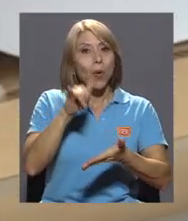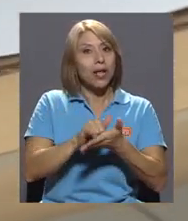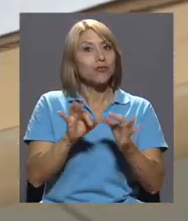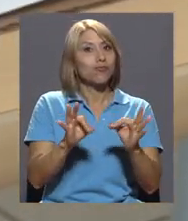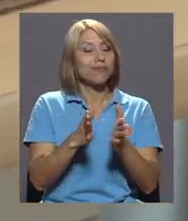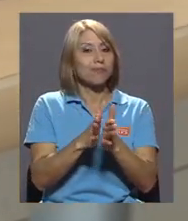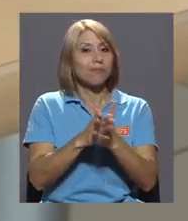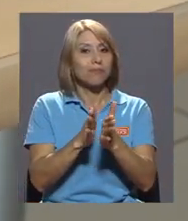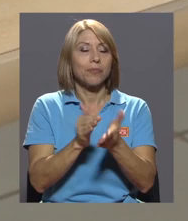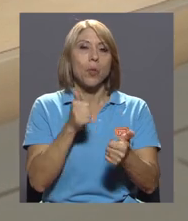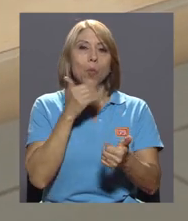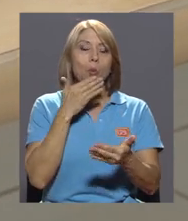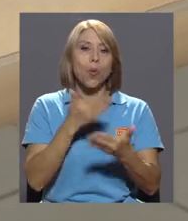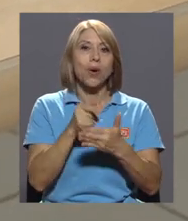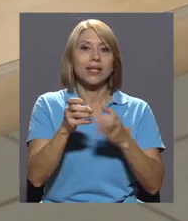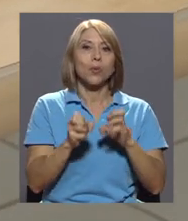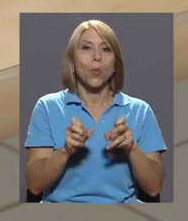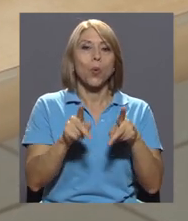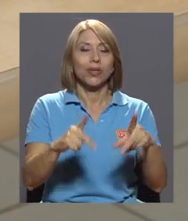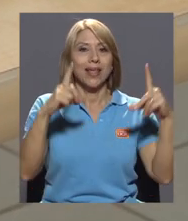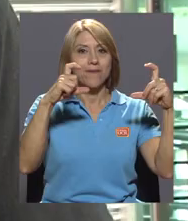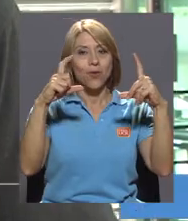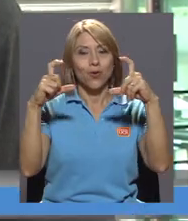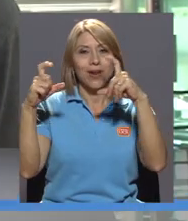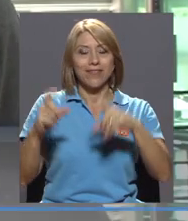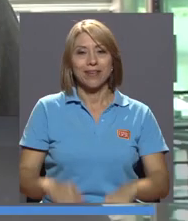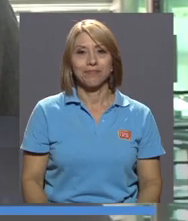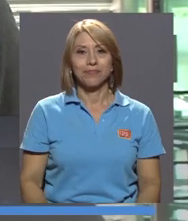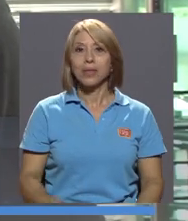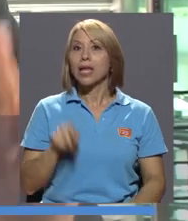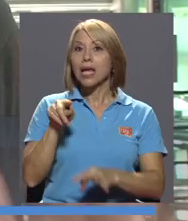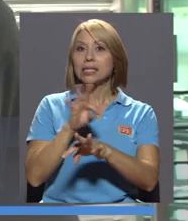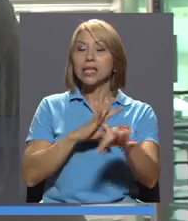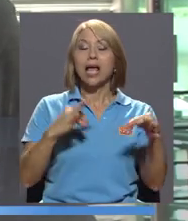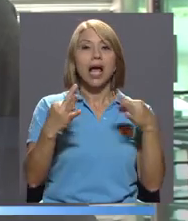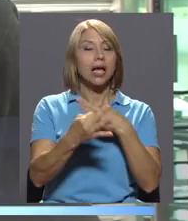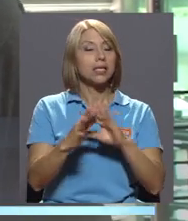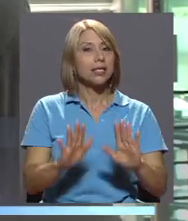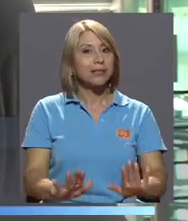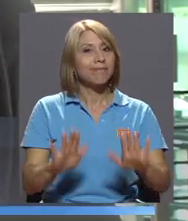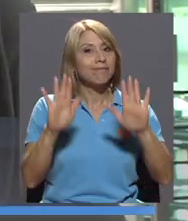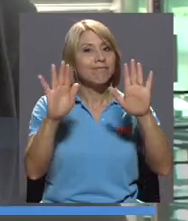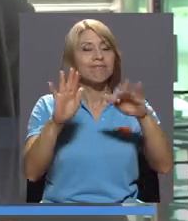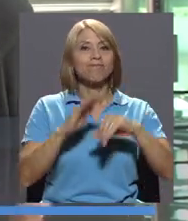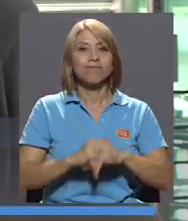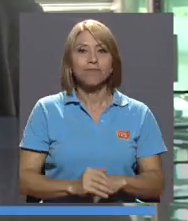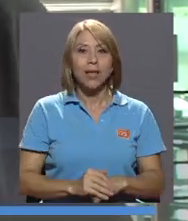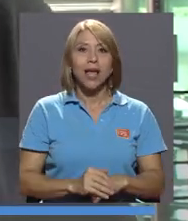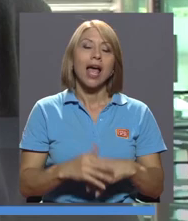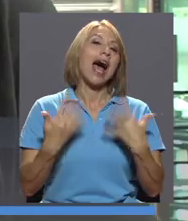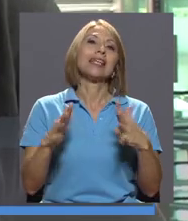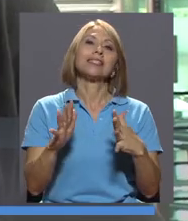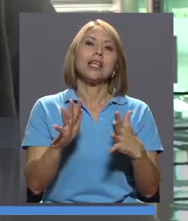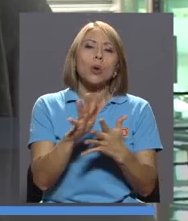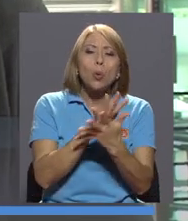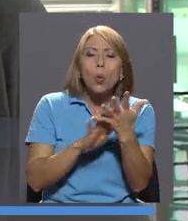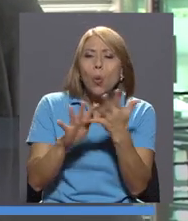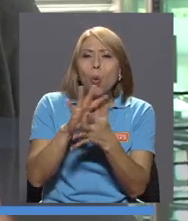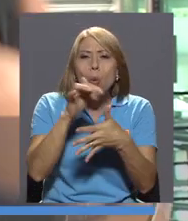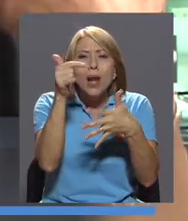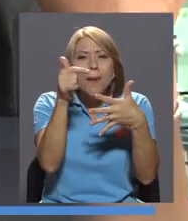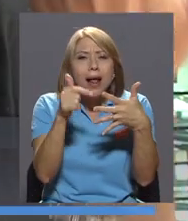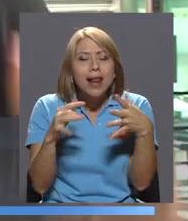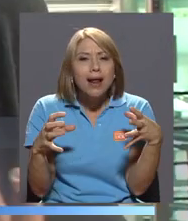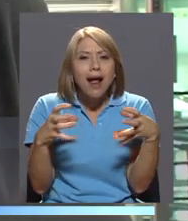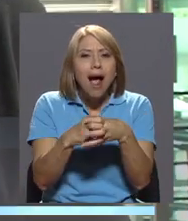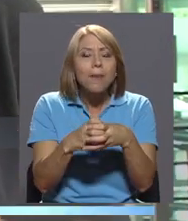parecido muy útil esta actividad, sobre todo en la parte de fotografía. Este taller ha sido excepcional, ha sido una amalgama completa